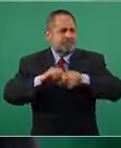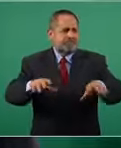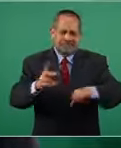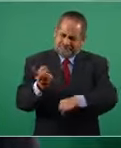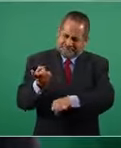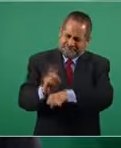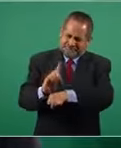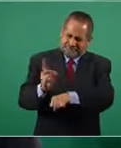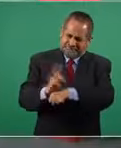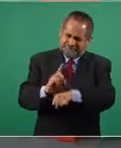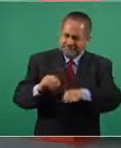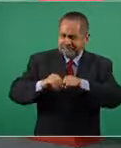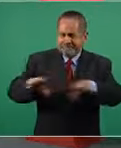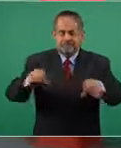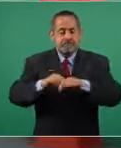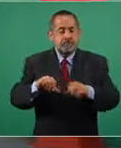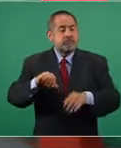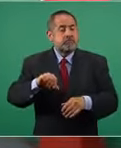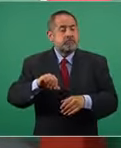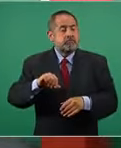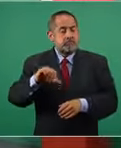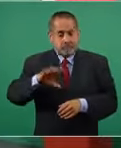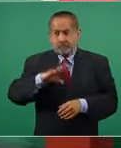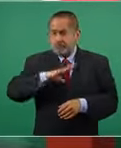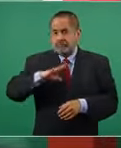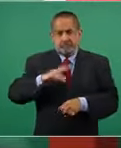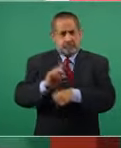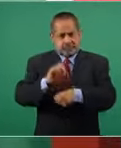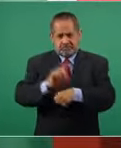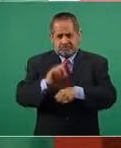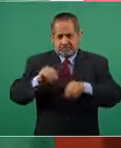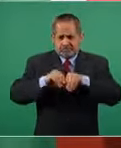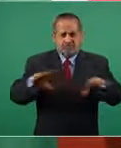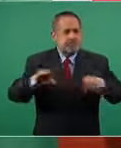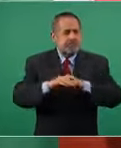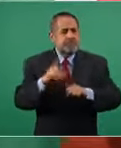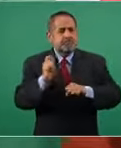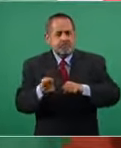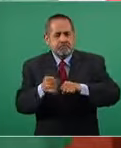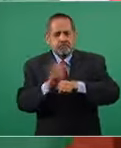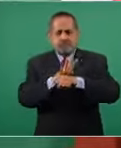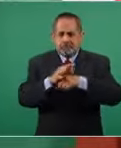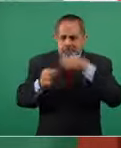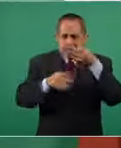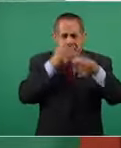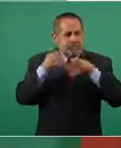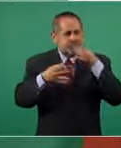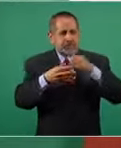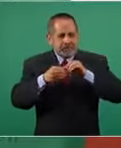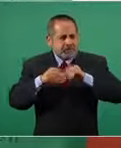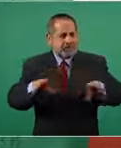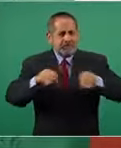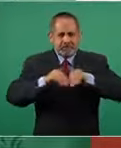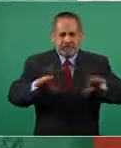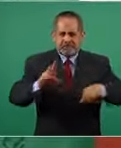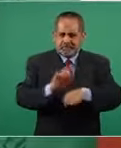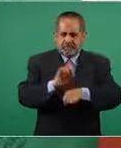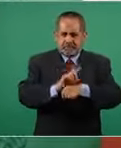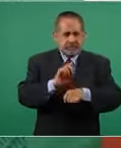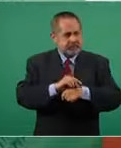se tiene un informe sobre la pandemia para que